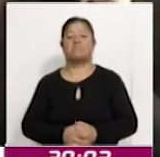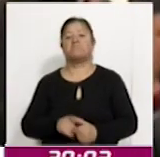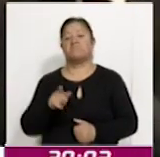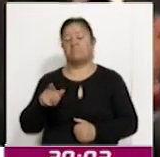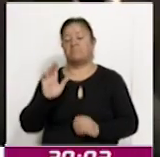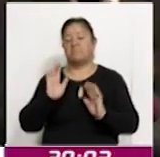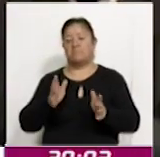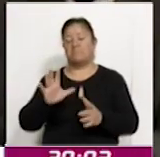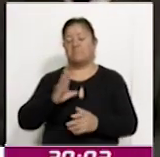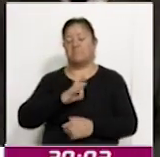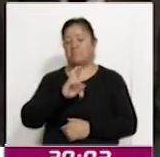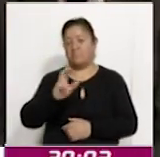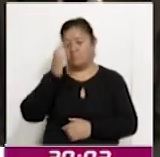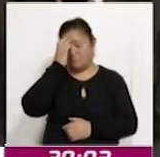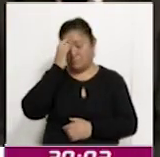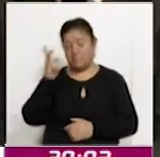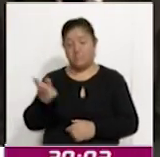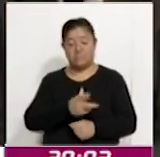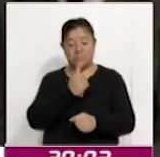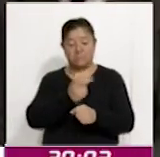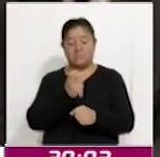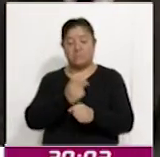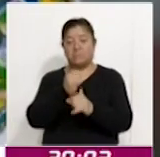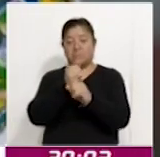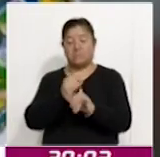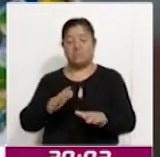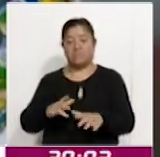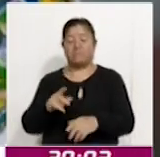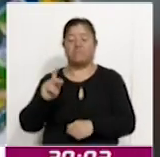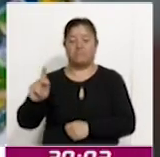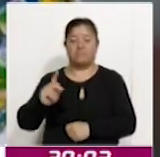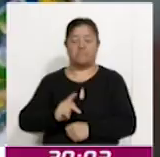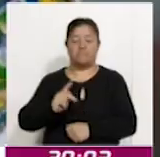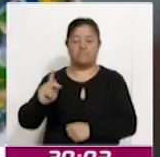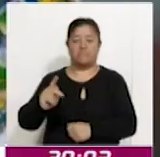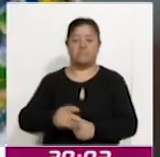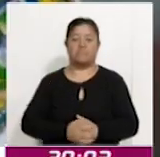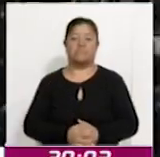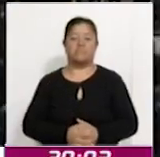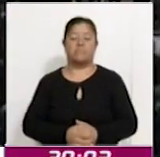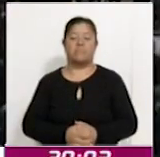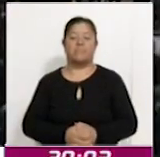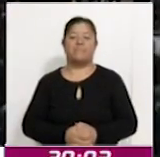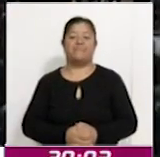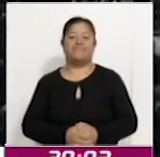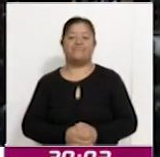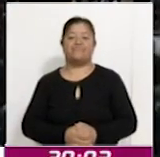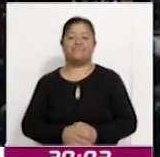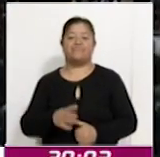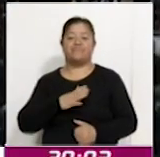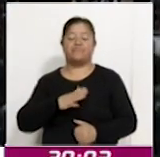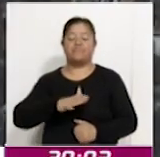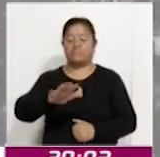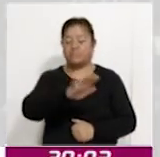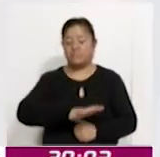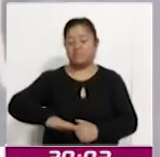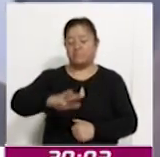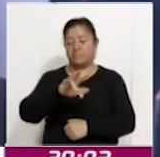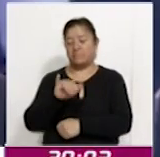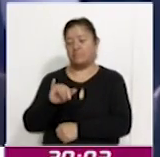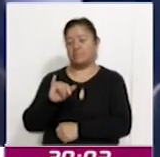presentación del segundo informe de resultados de su homólogo de Puebla, Sergio Salomón Céspedes Peregrina, realizado en la Plaza de la Victoria.